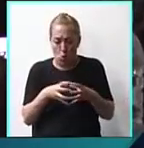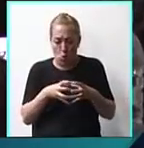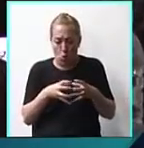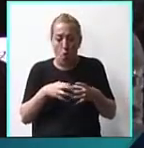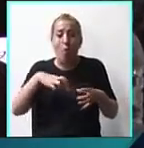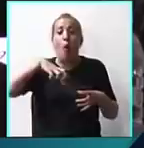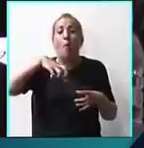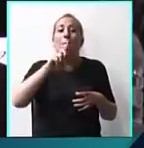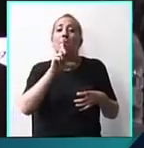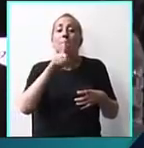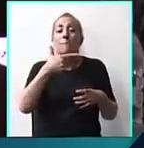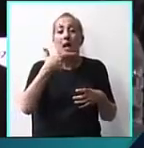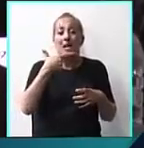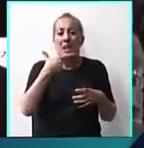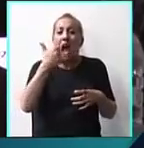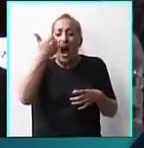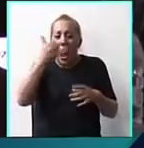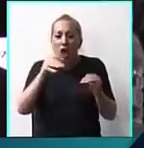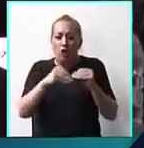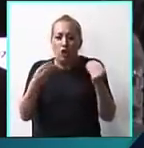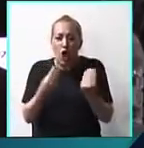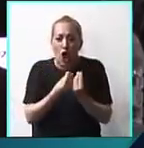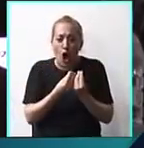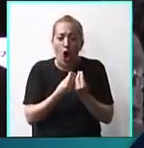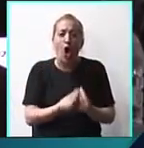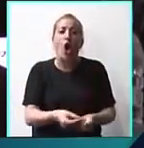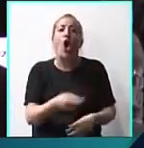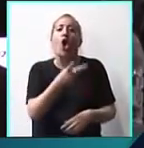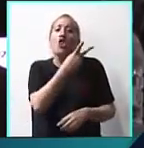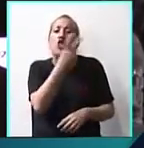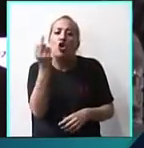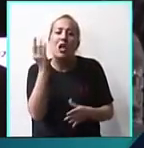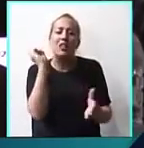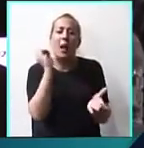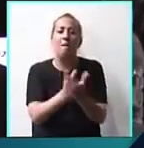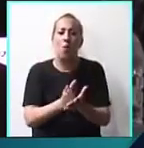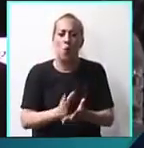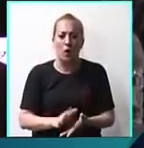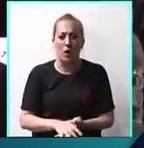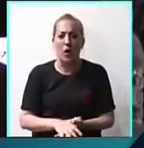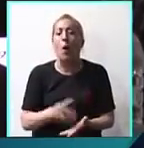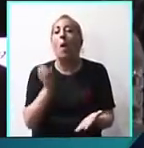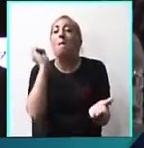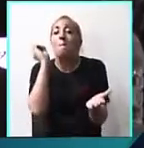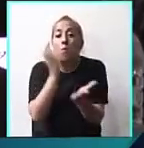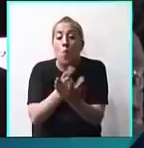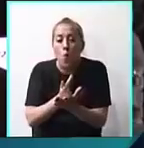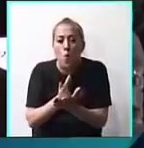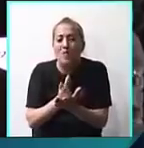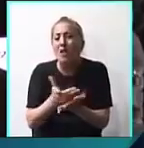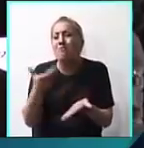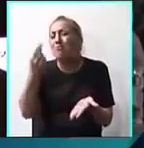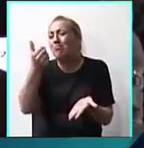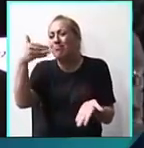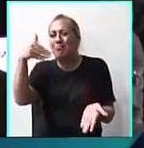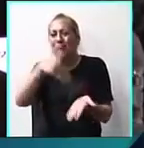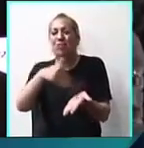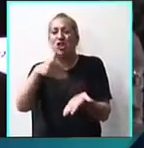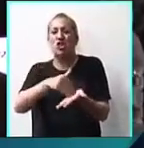el frente de izquierda recibió aproximadamente 200 faltas, multas millonarias,